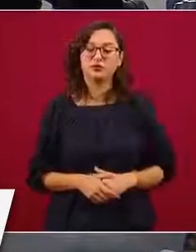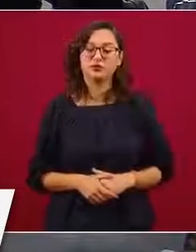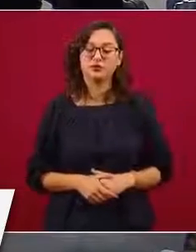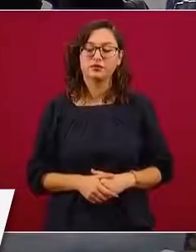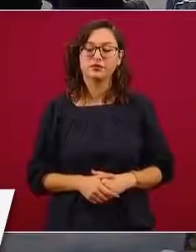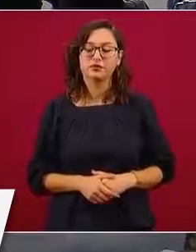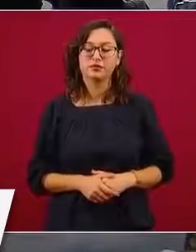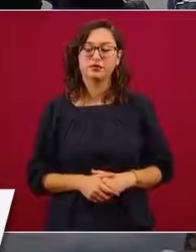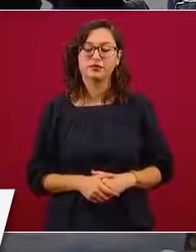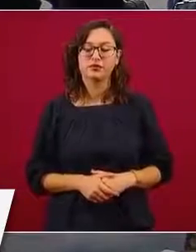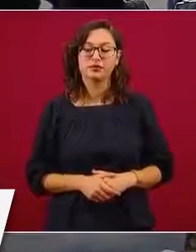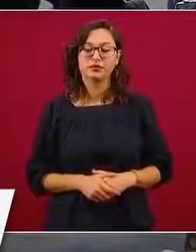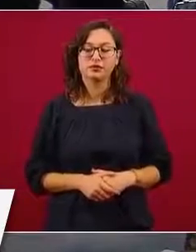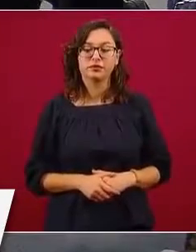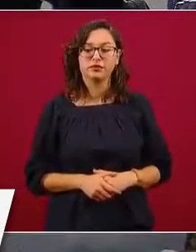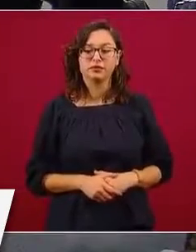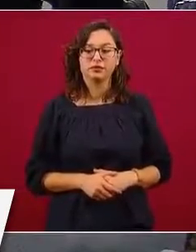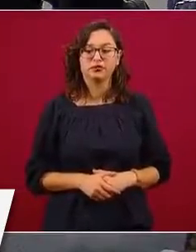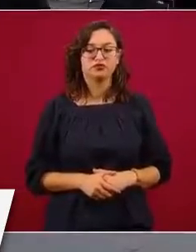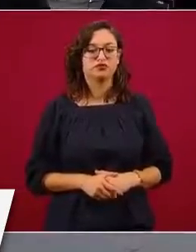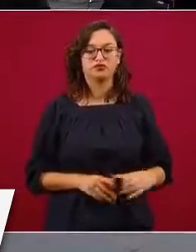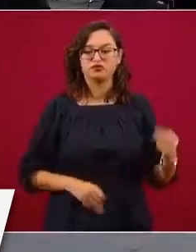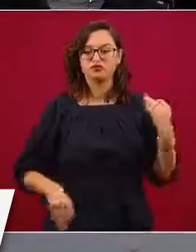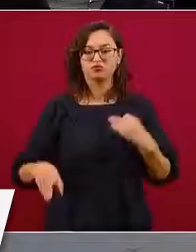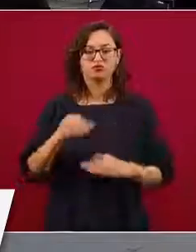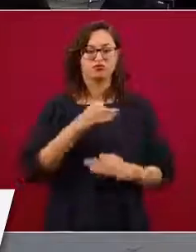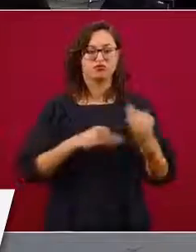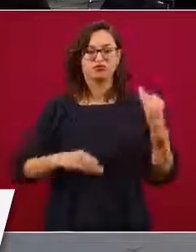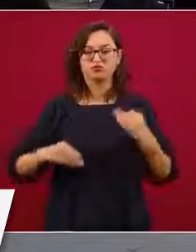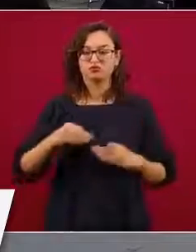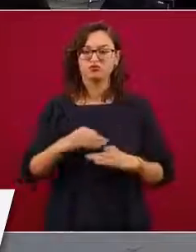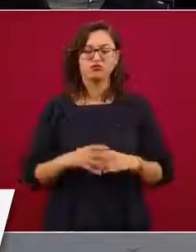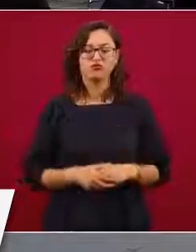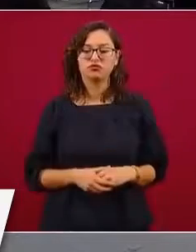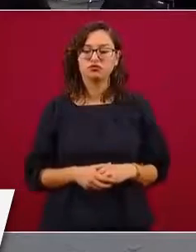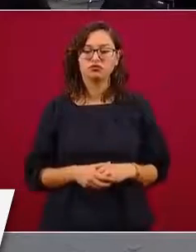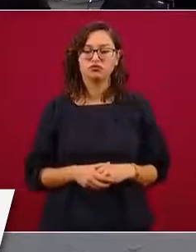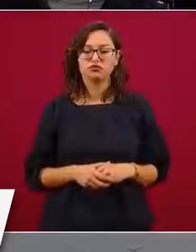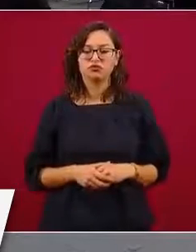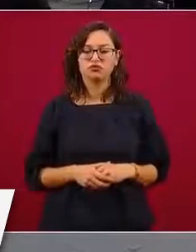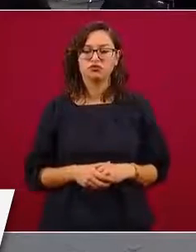A todos. No,